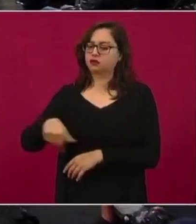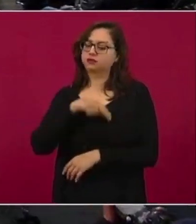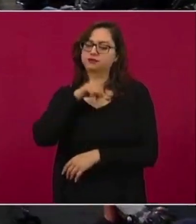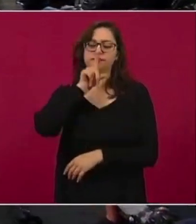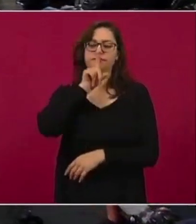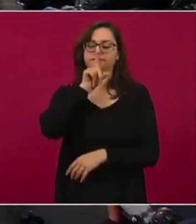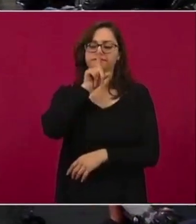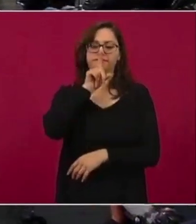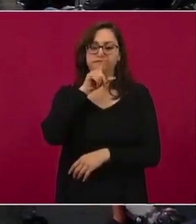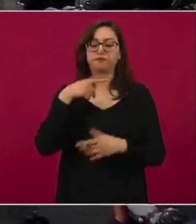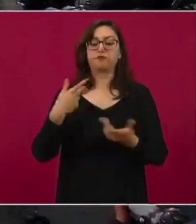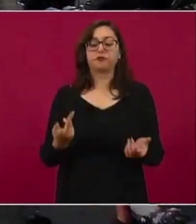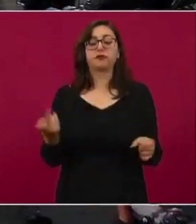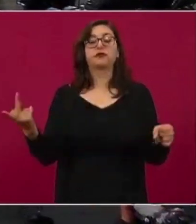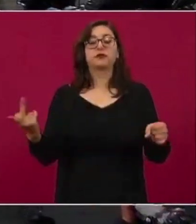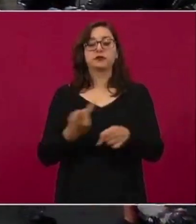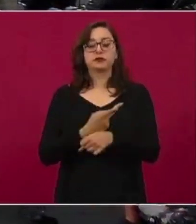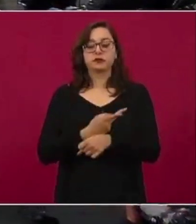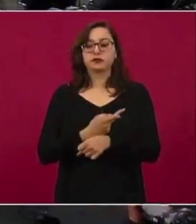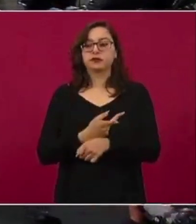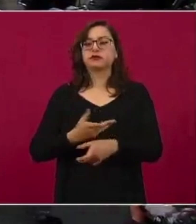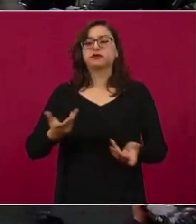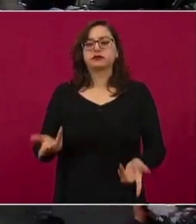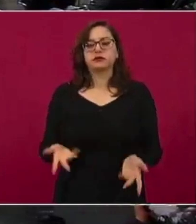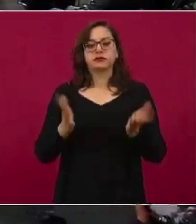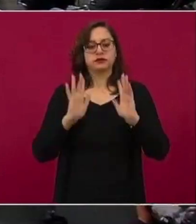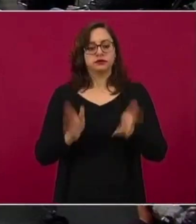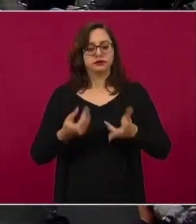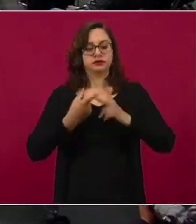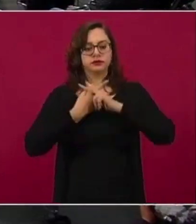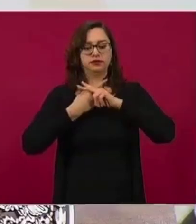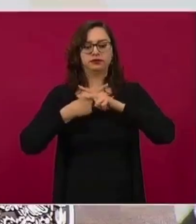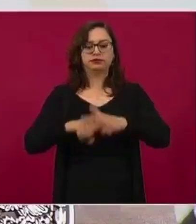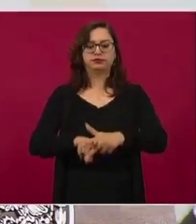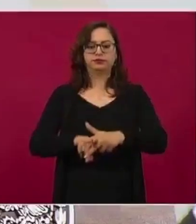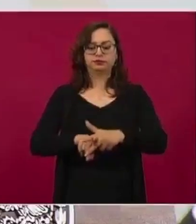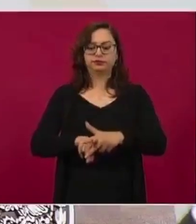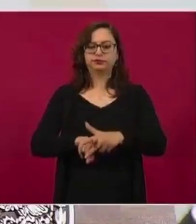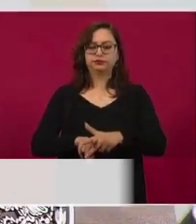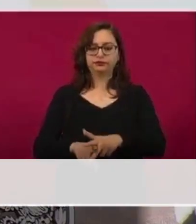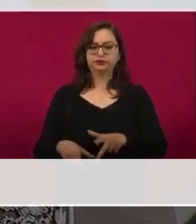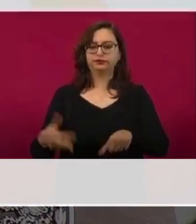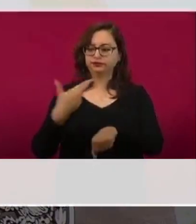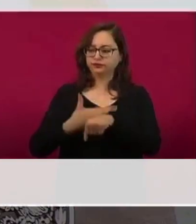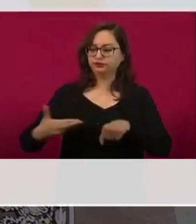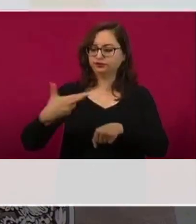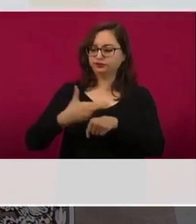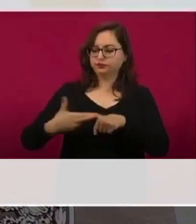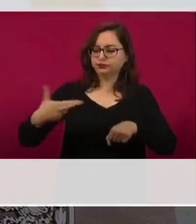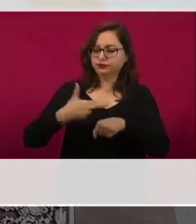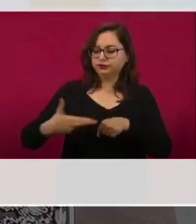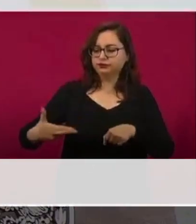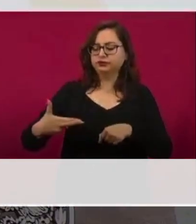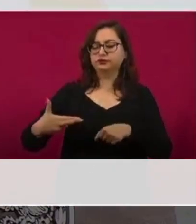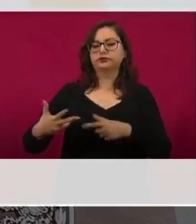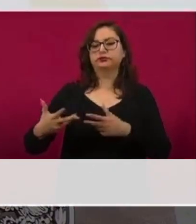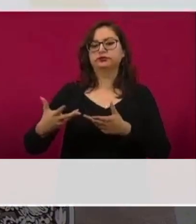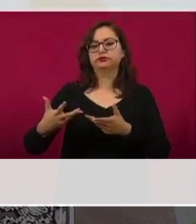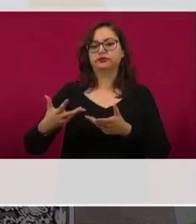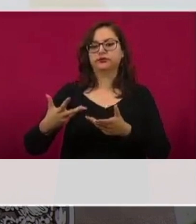tenemos el operativo integrado para la llegada de otra de las